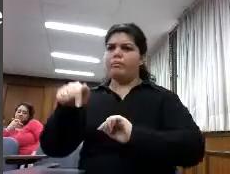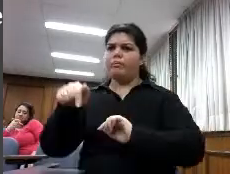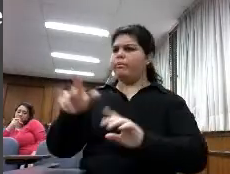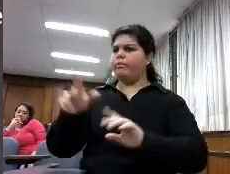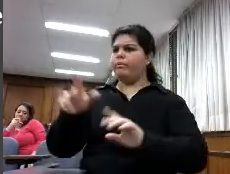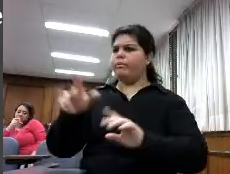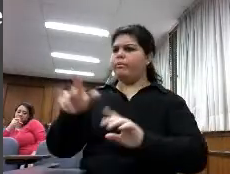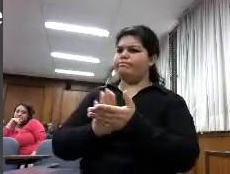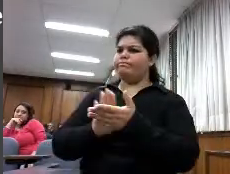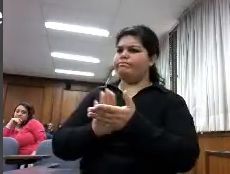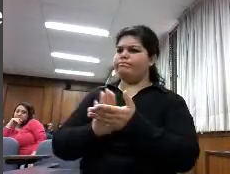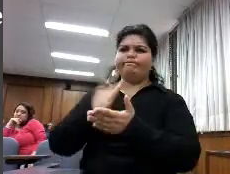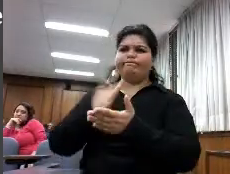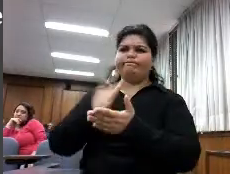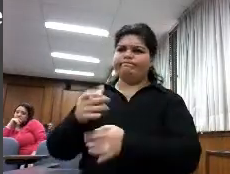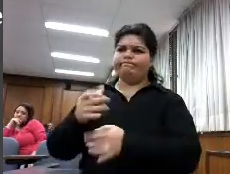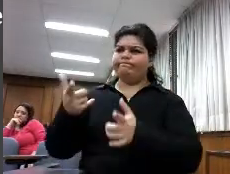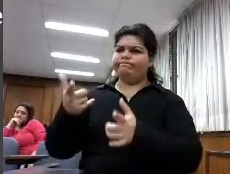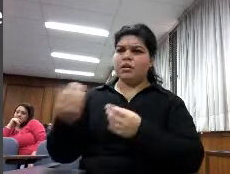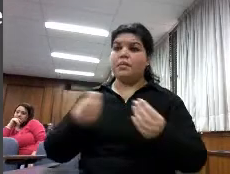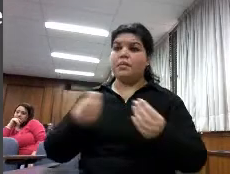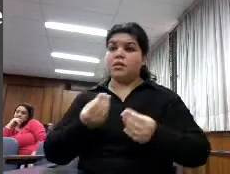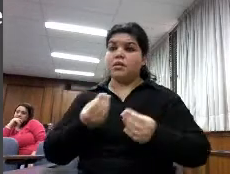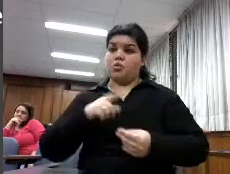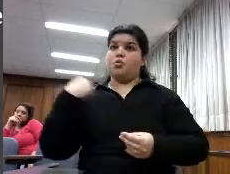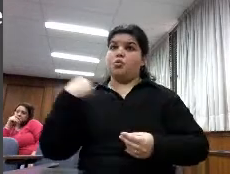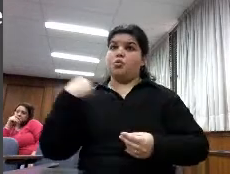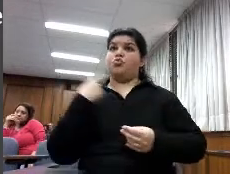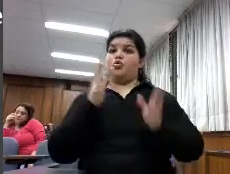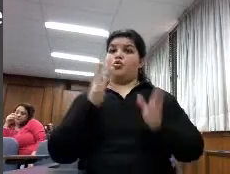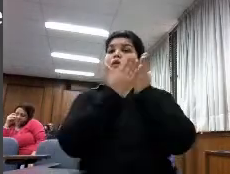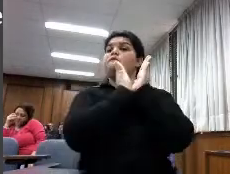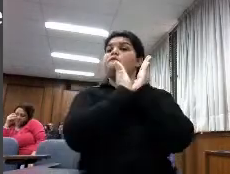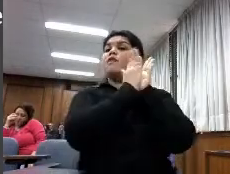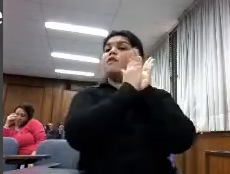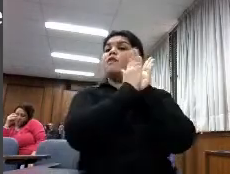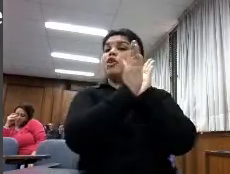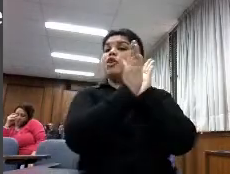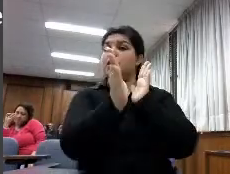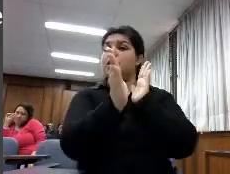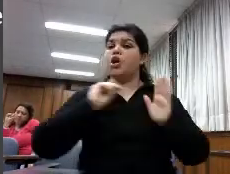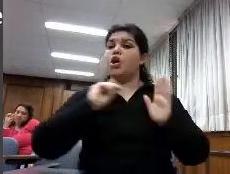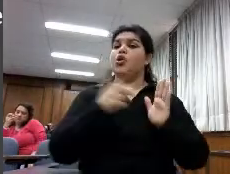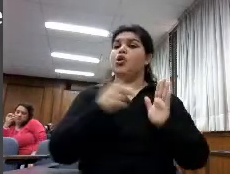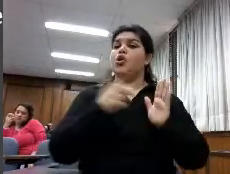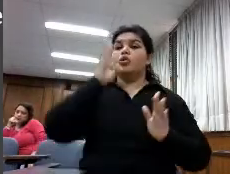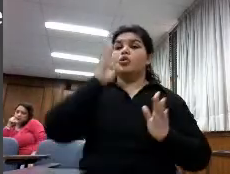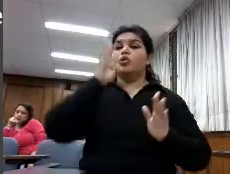necesidad por parte de nosotros de los bibliotecarios de trabajar el tema de la formación